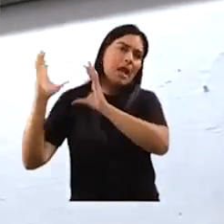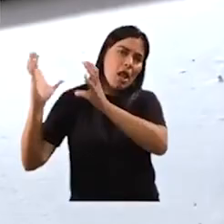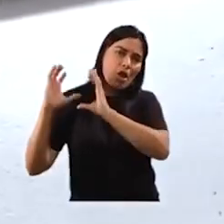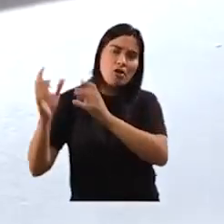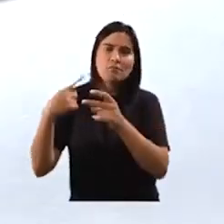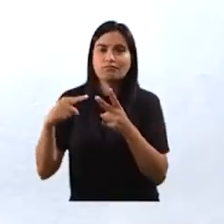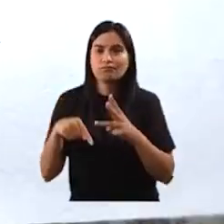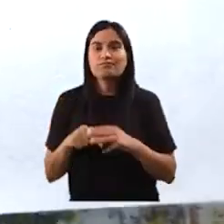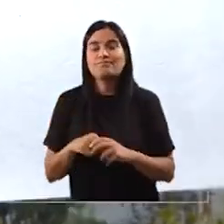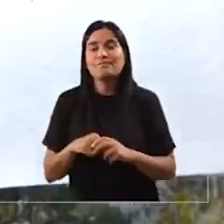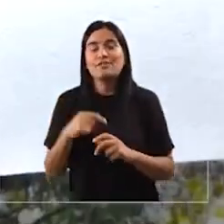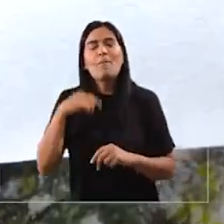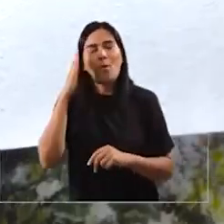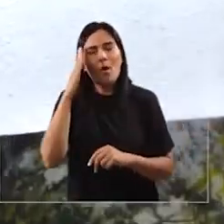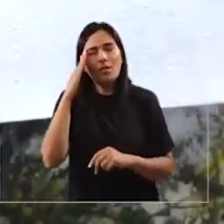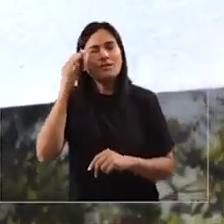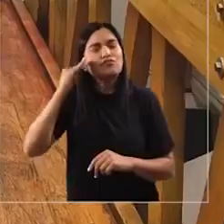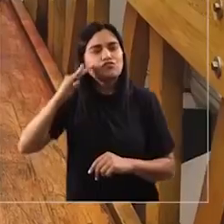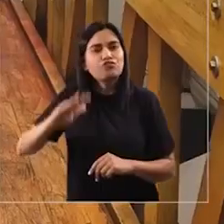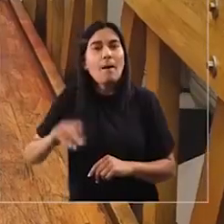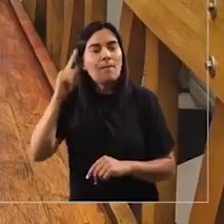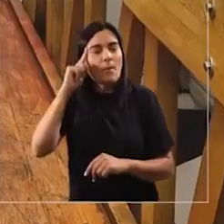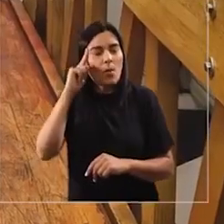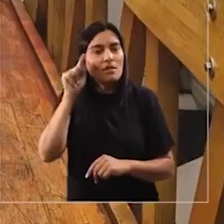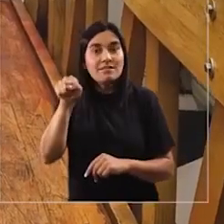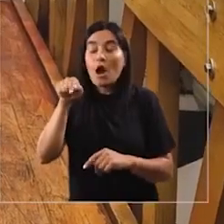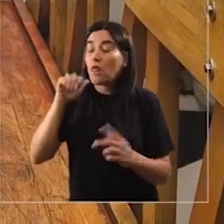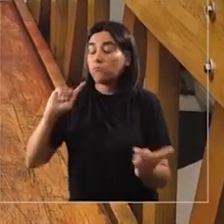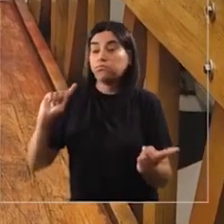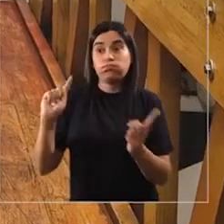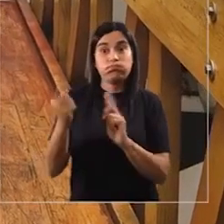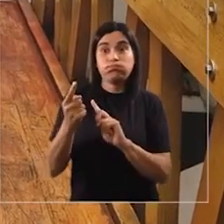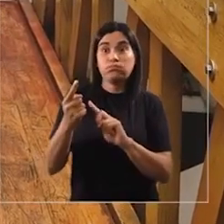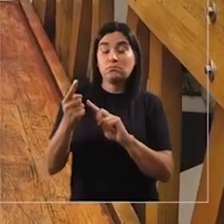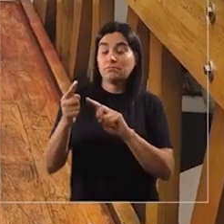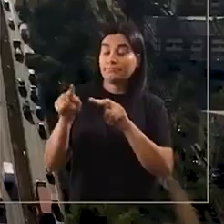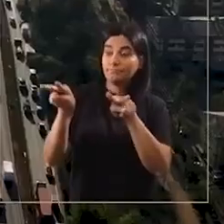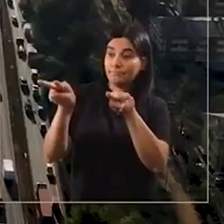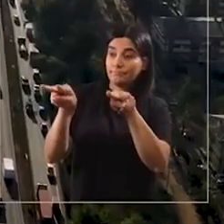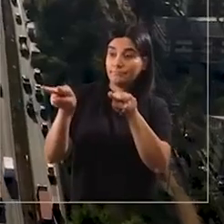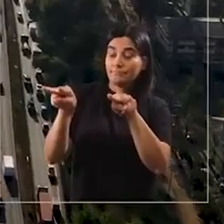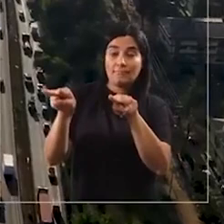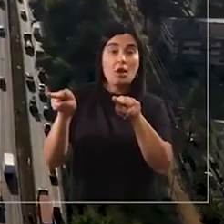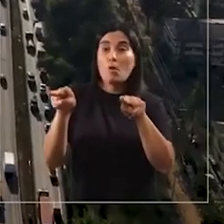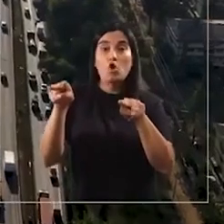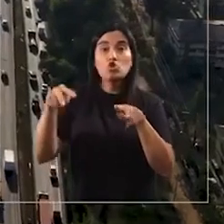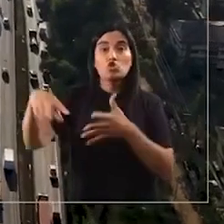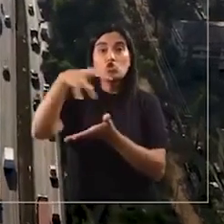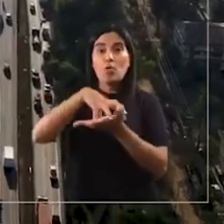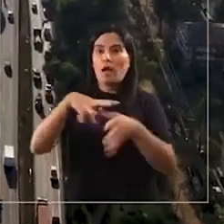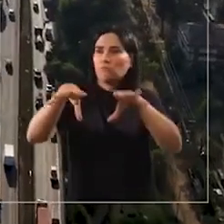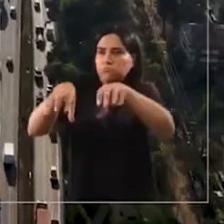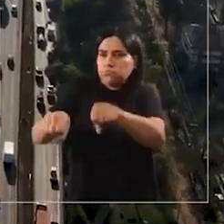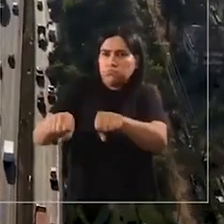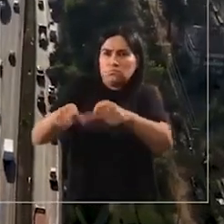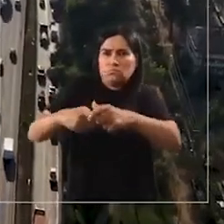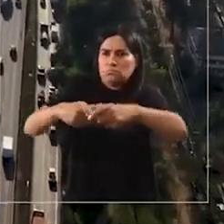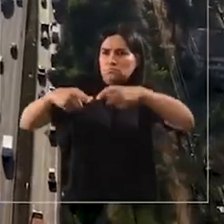claro, tengo que tener presente de que ese paisaje ya cambió, creció la ciudad, creció rápidamente Quilicura.